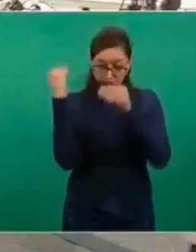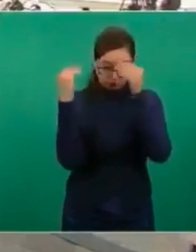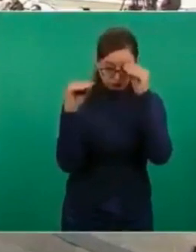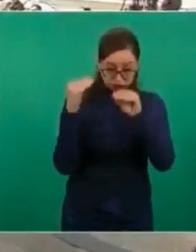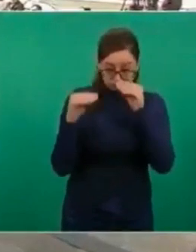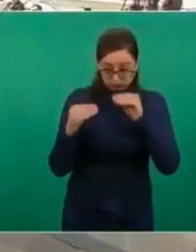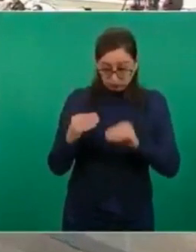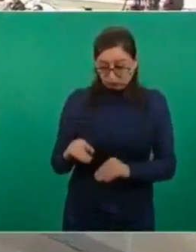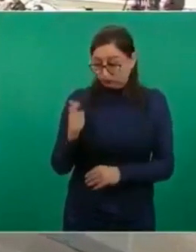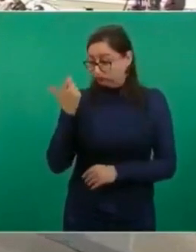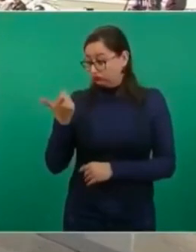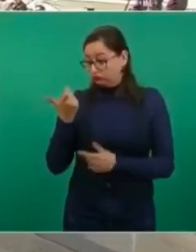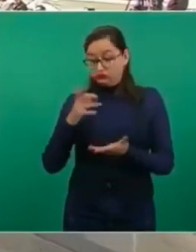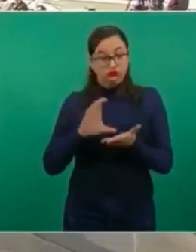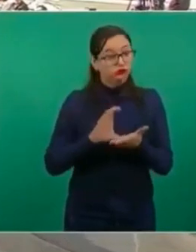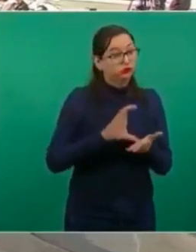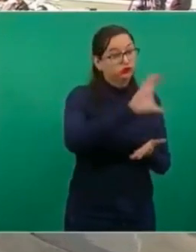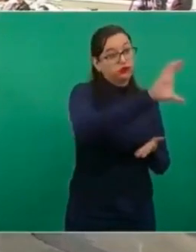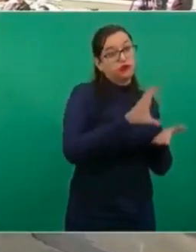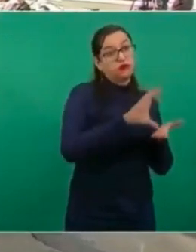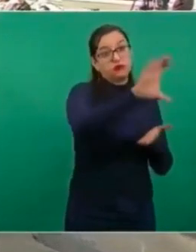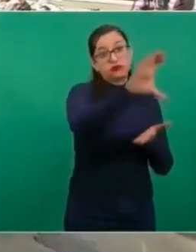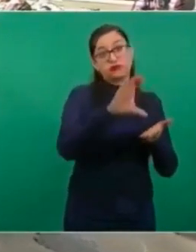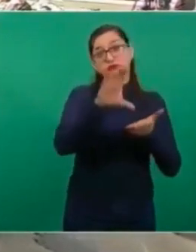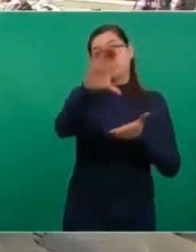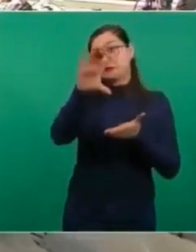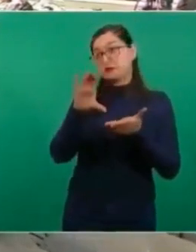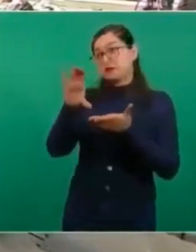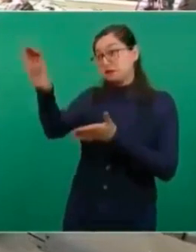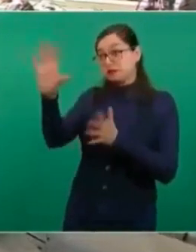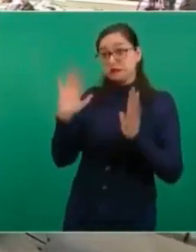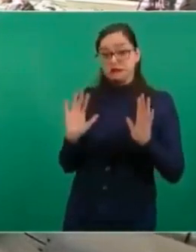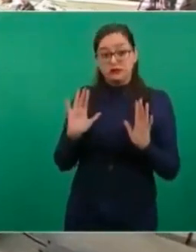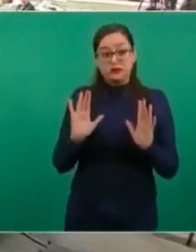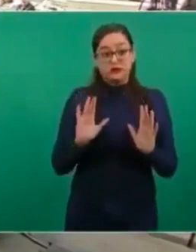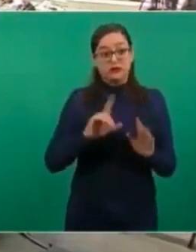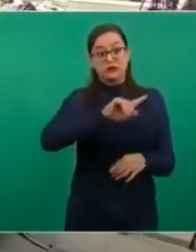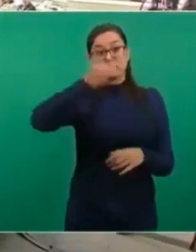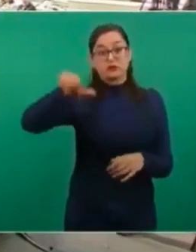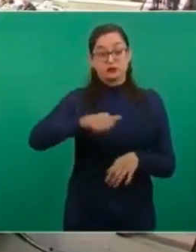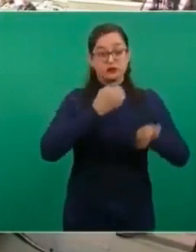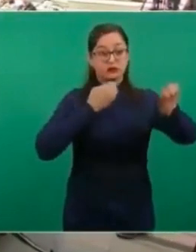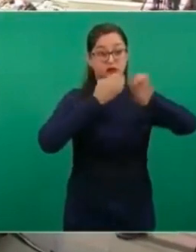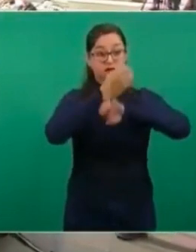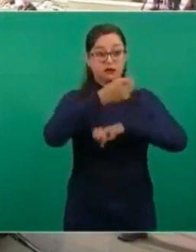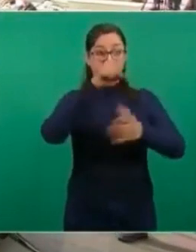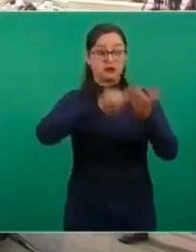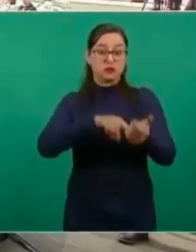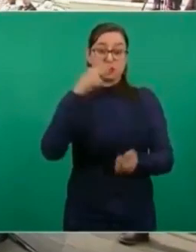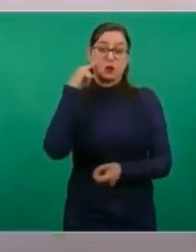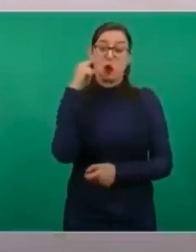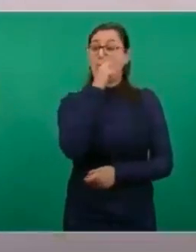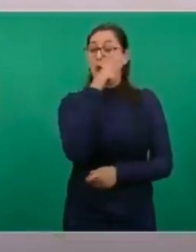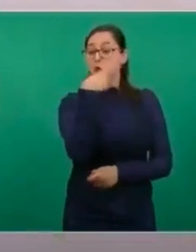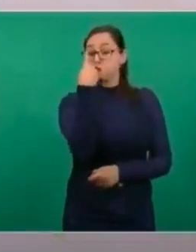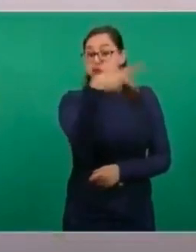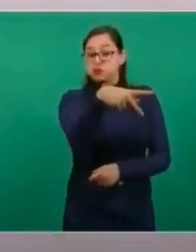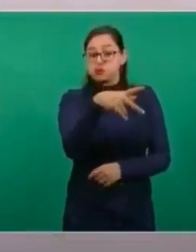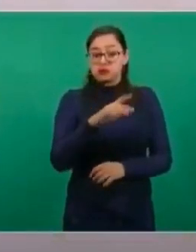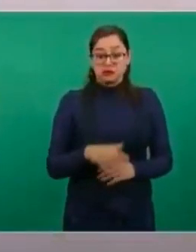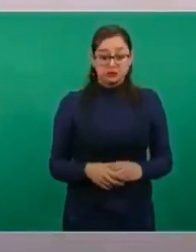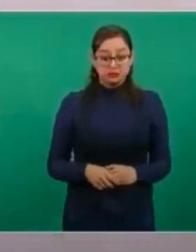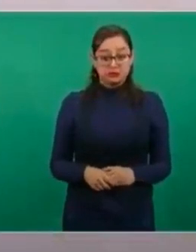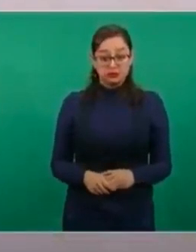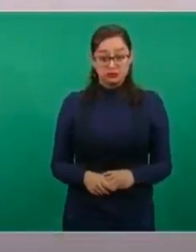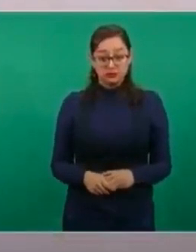entregar los recursos a los estados para que los estados operaran los sistemas médicos.